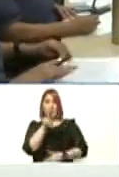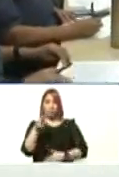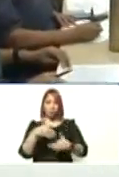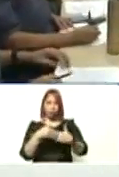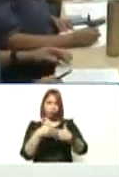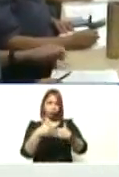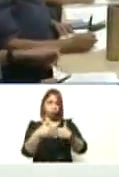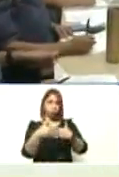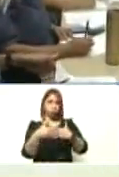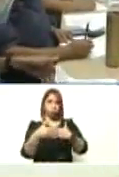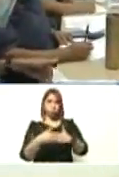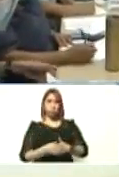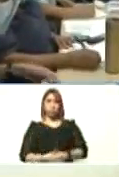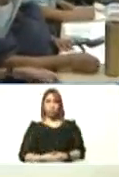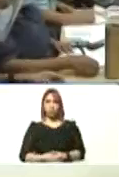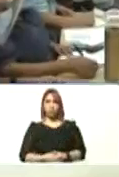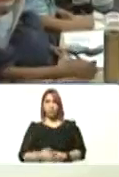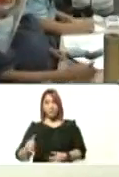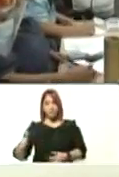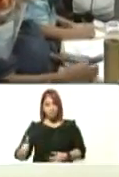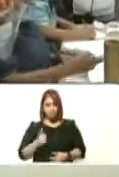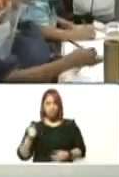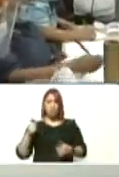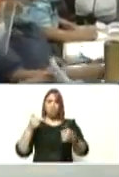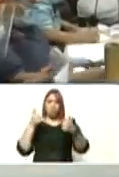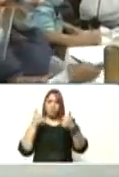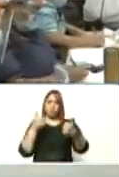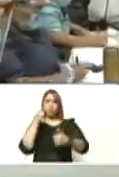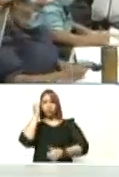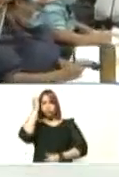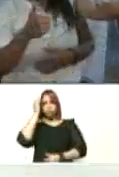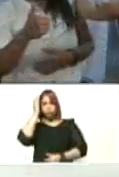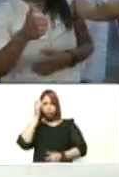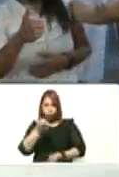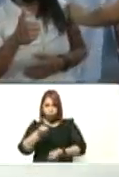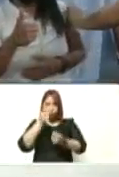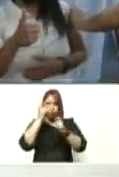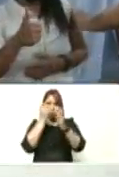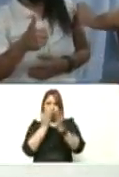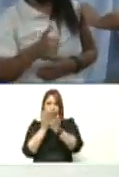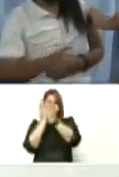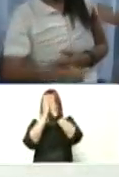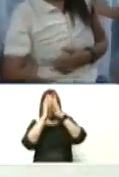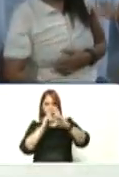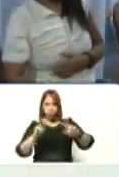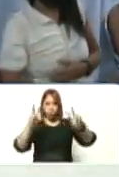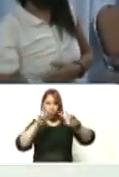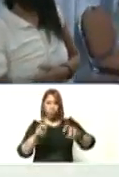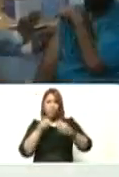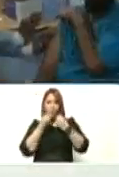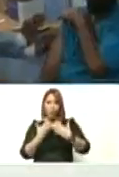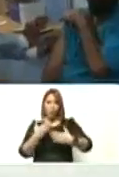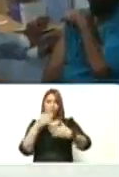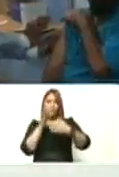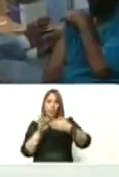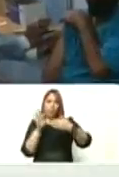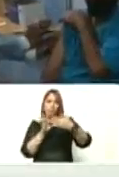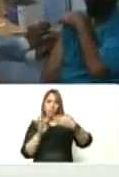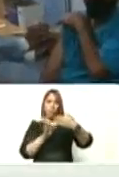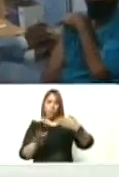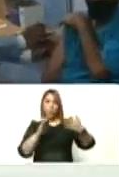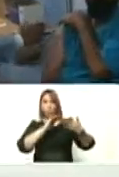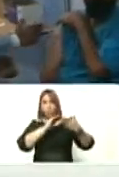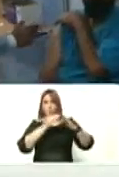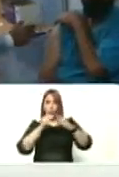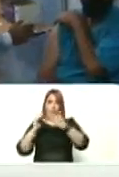de provecho de conocimiento de estudio de buen funcionamiento de las comunidades